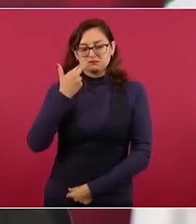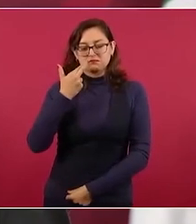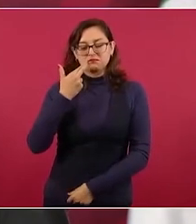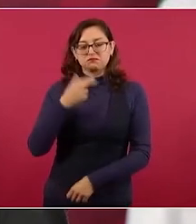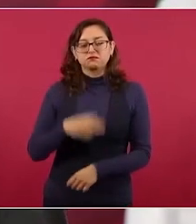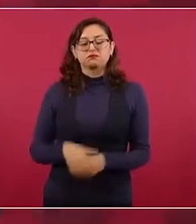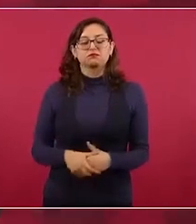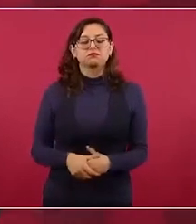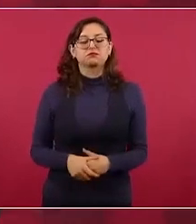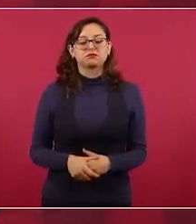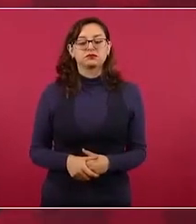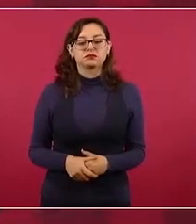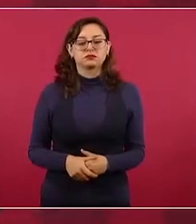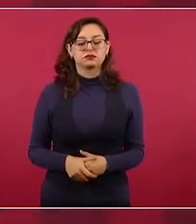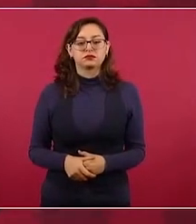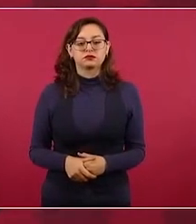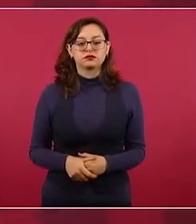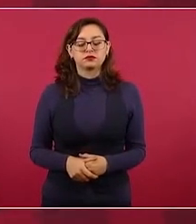Veo